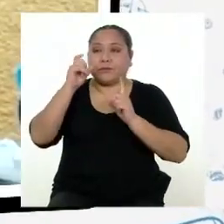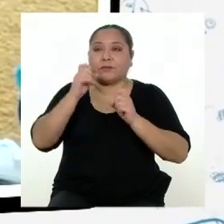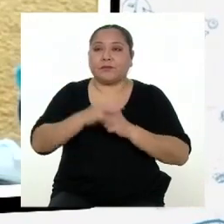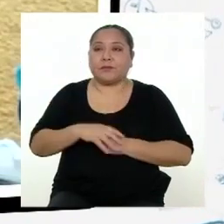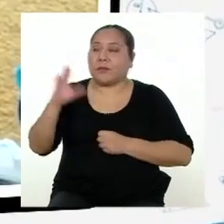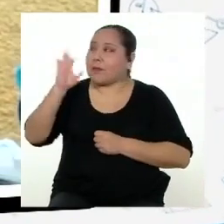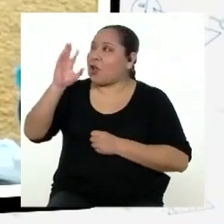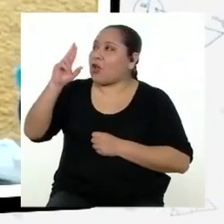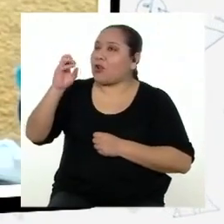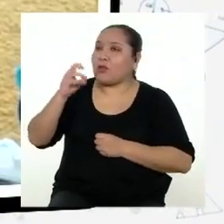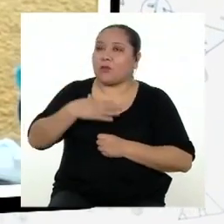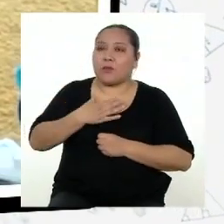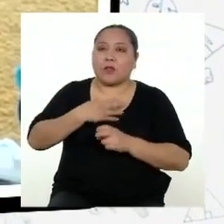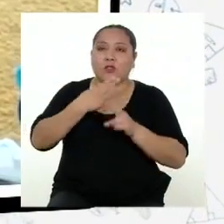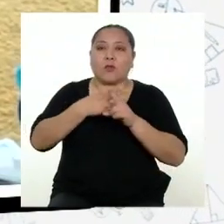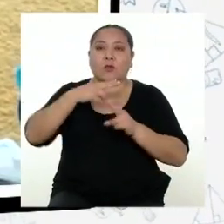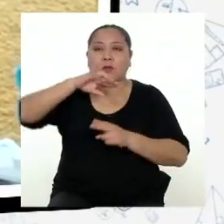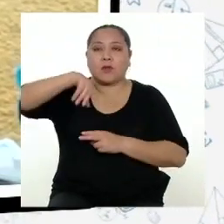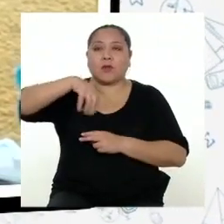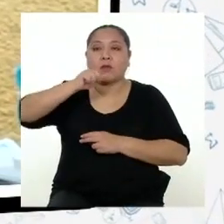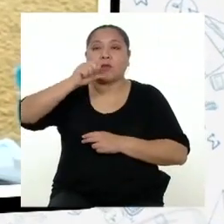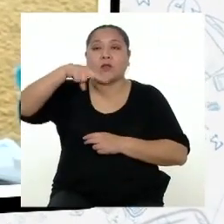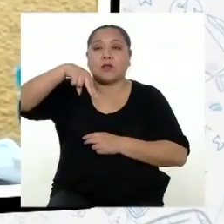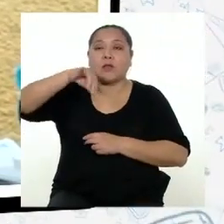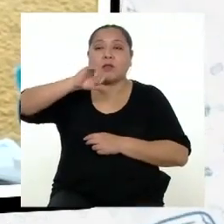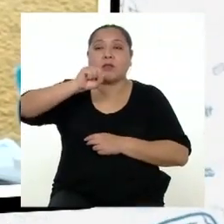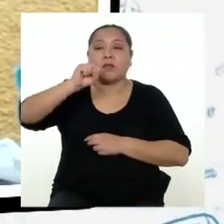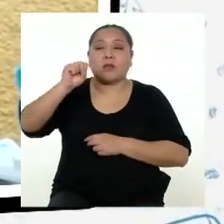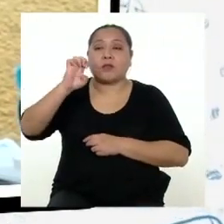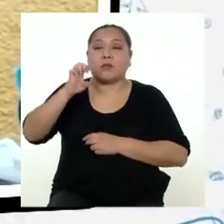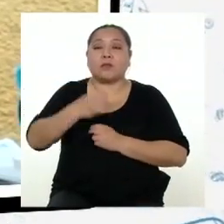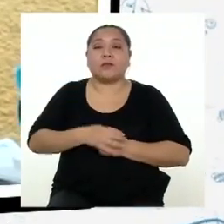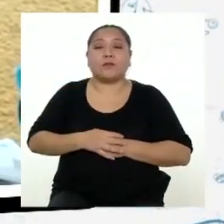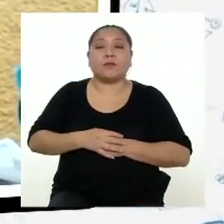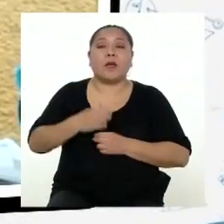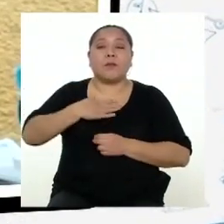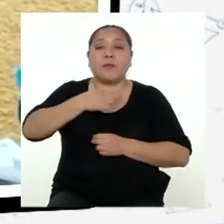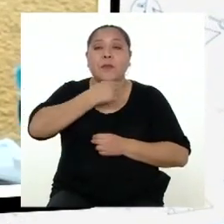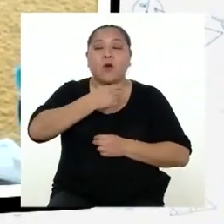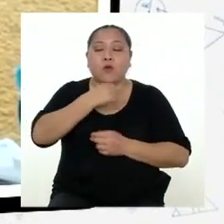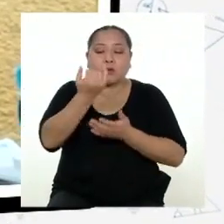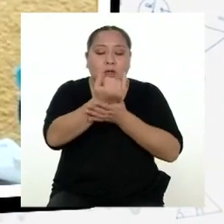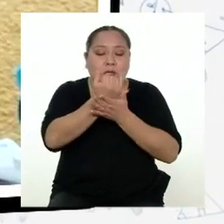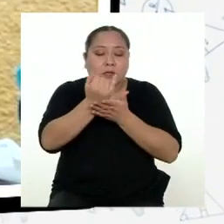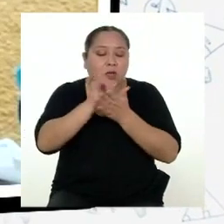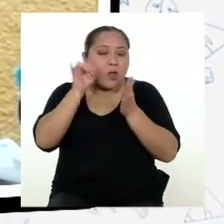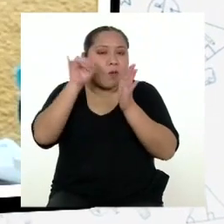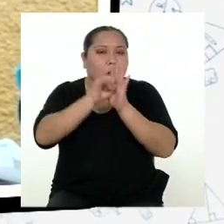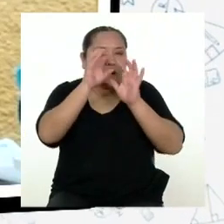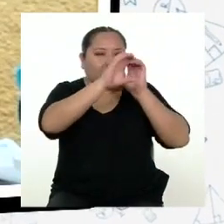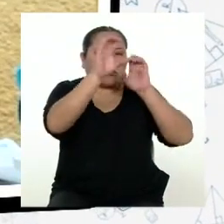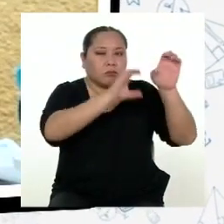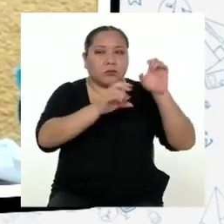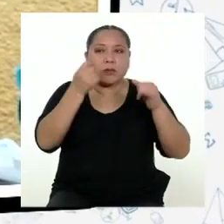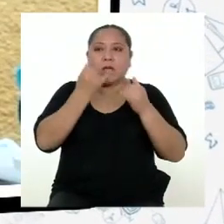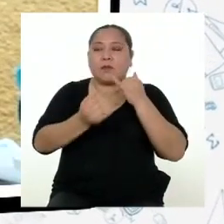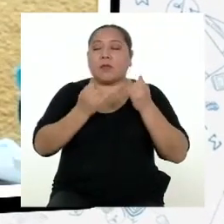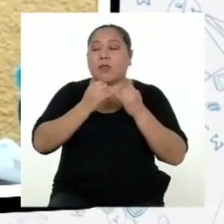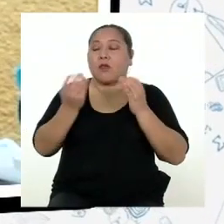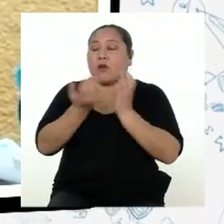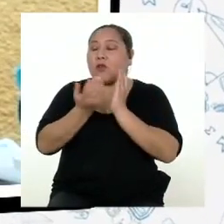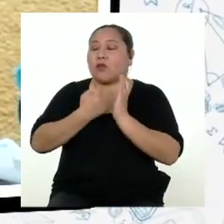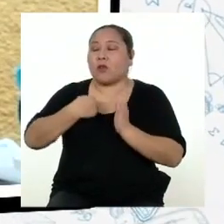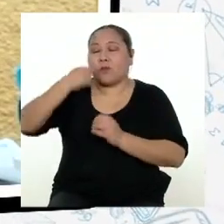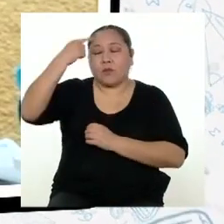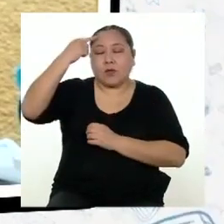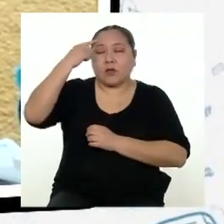Rodrigo. Hola, profesora. Me llamo Yanis. Envío este video desde Piura. A mí me gusta mucho diseñar con imágenes. Creo que terminando el colegio voy